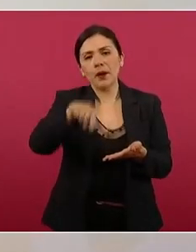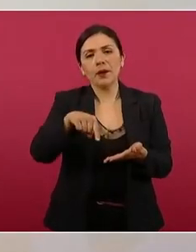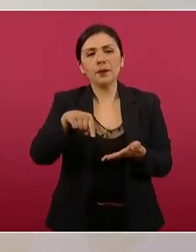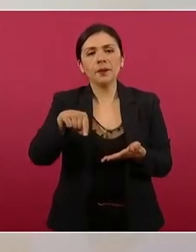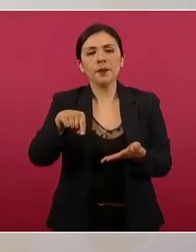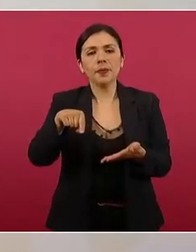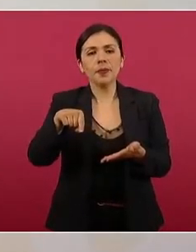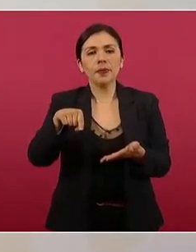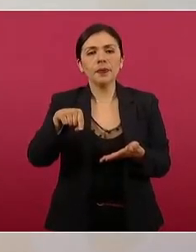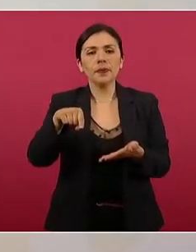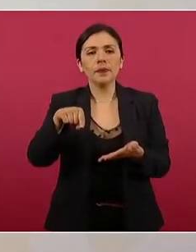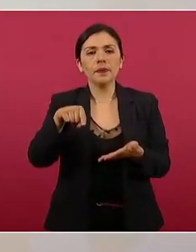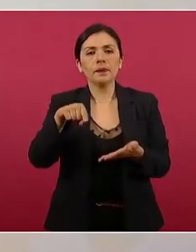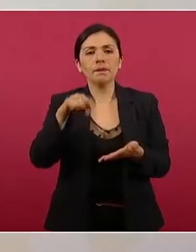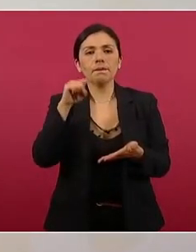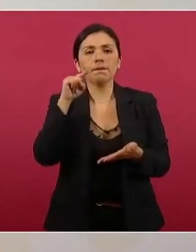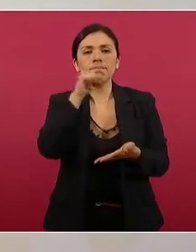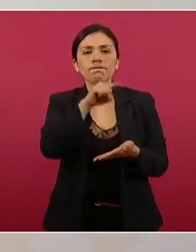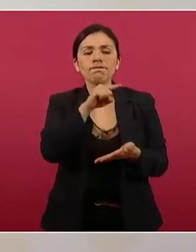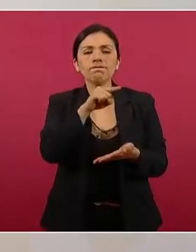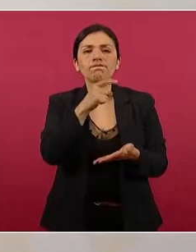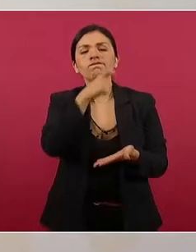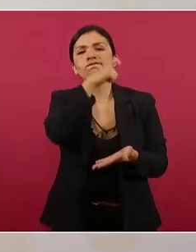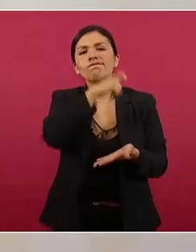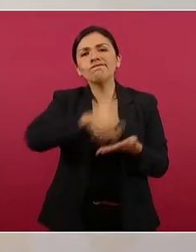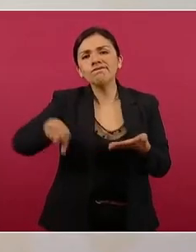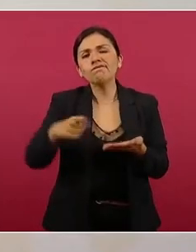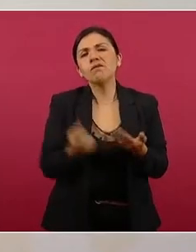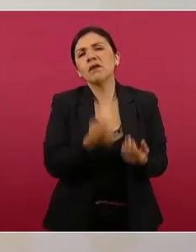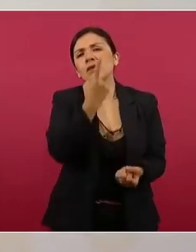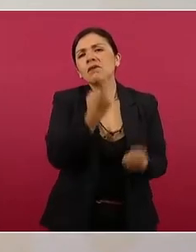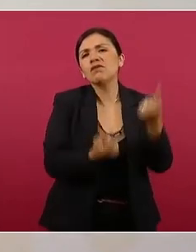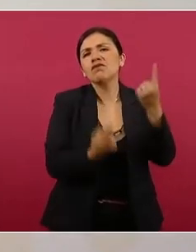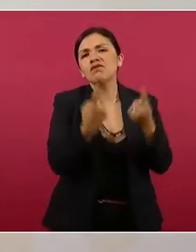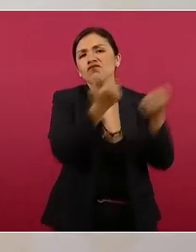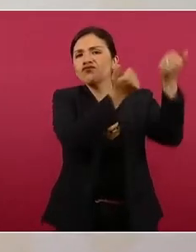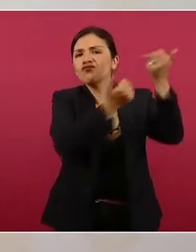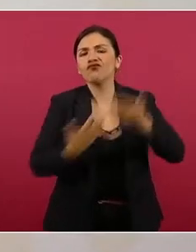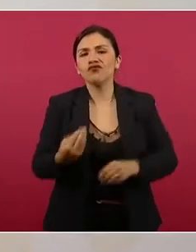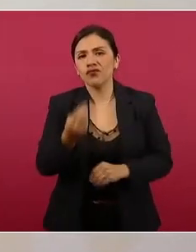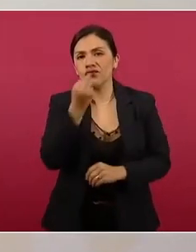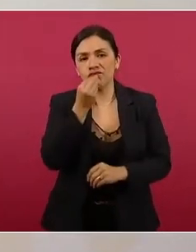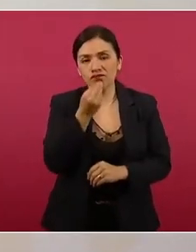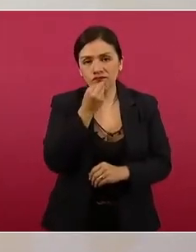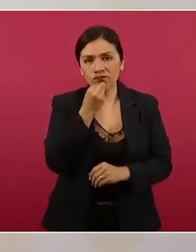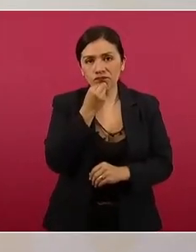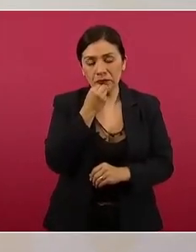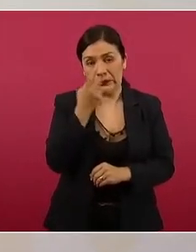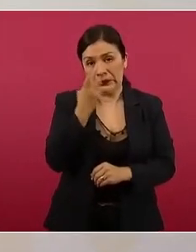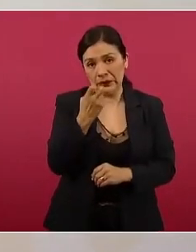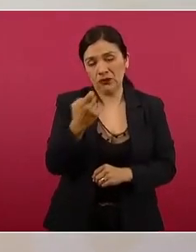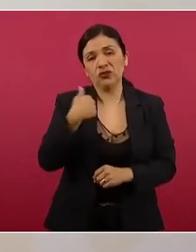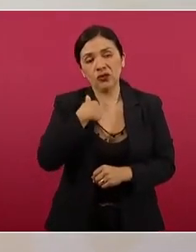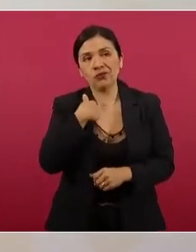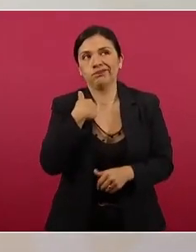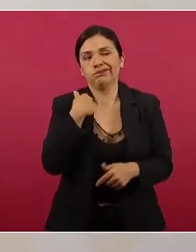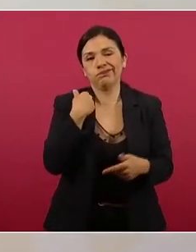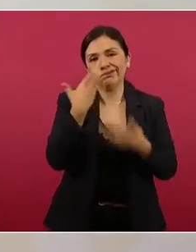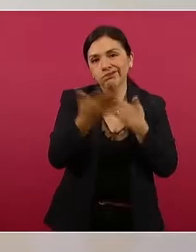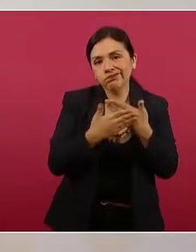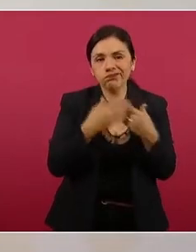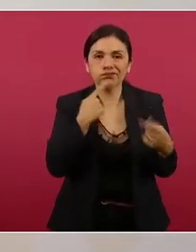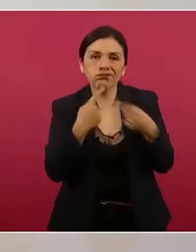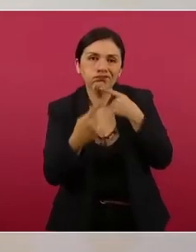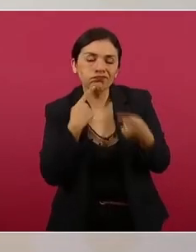algunos alimentos. Estamos viendo esa posibilidad,